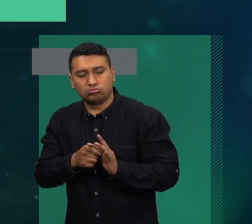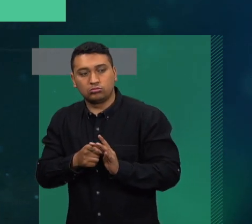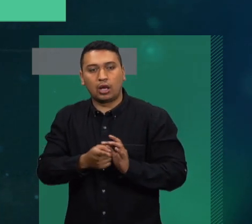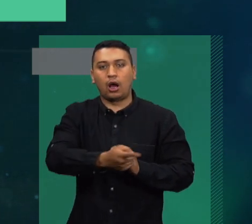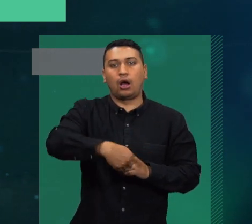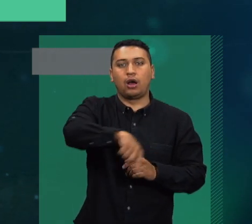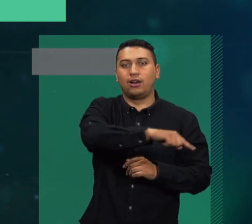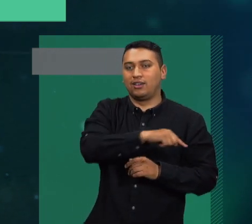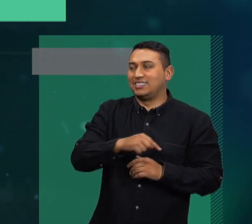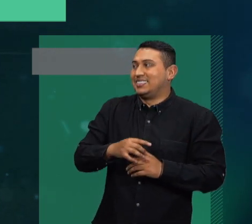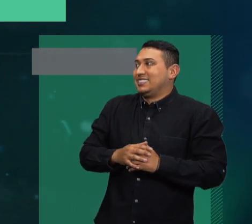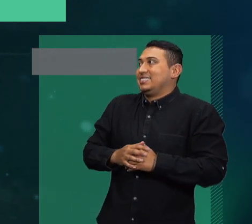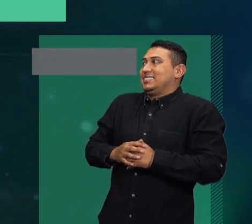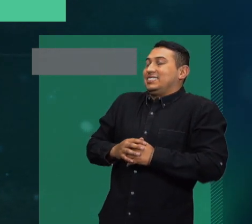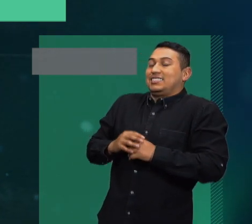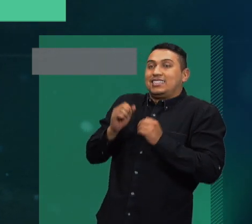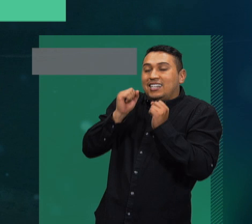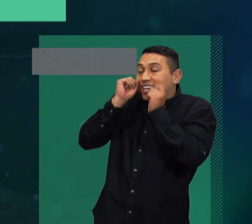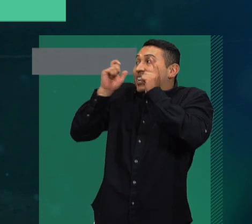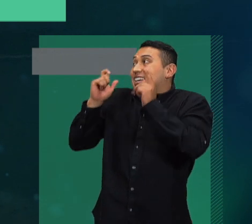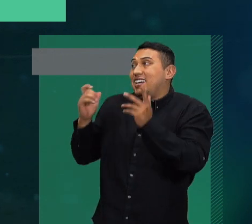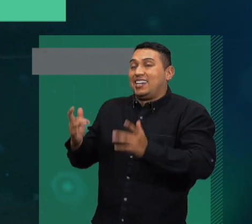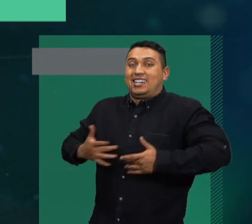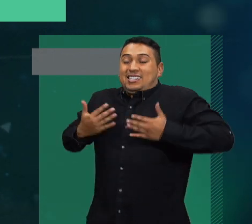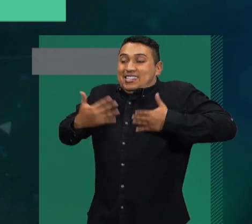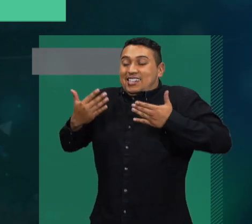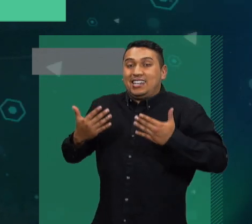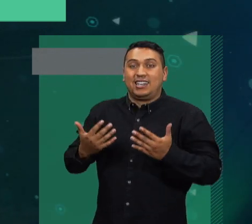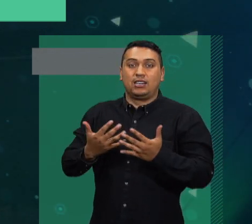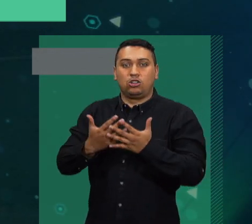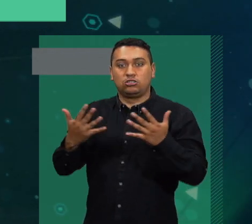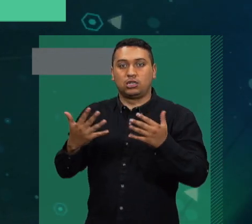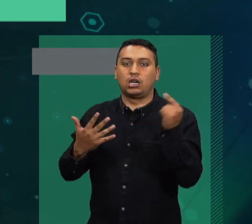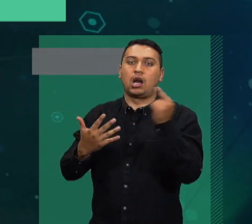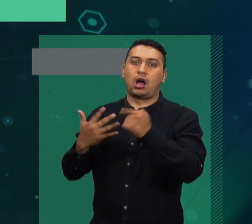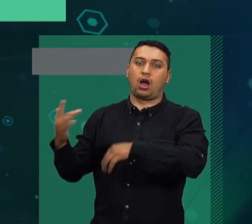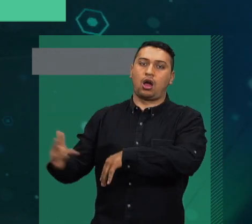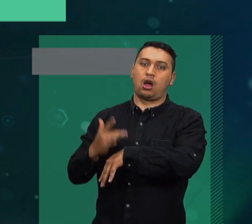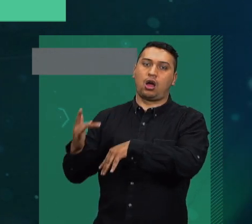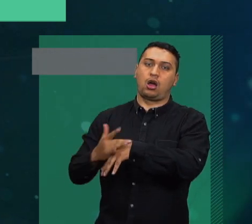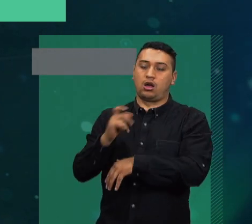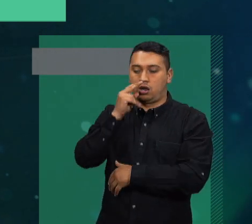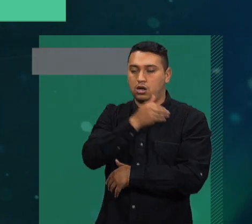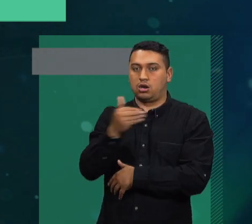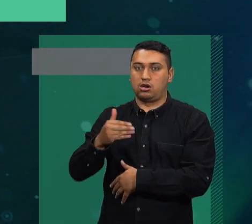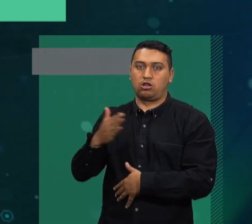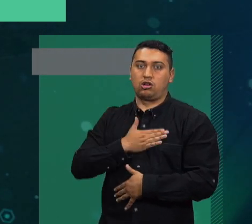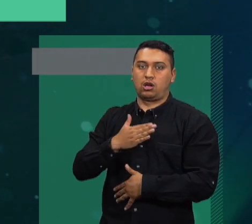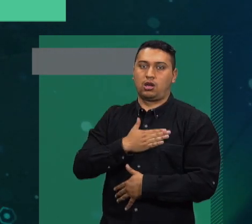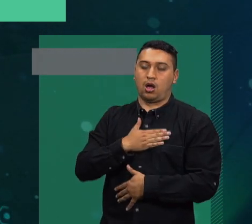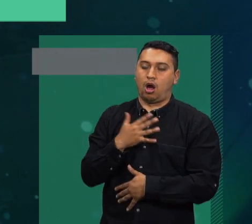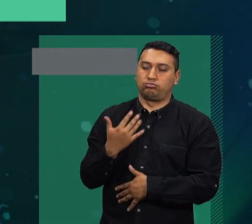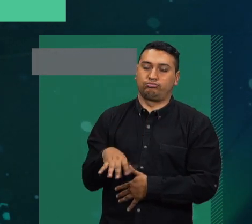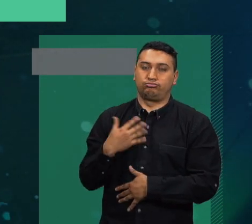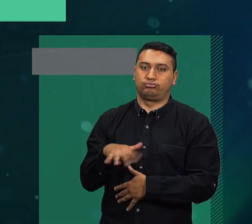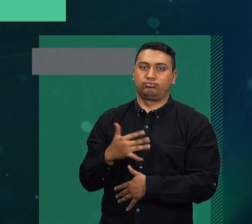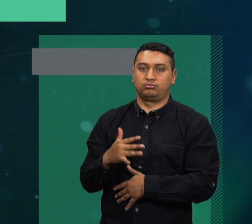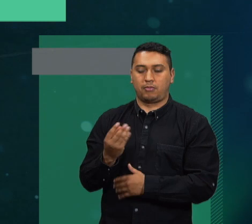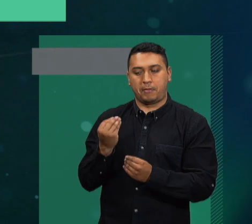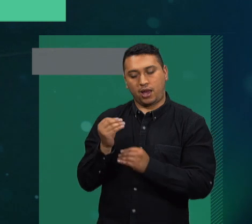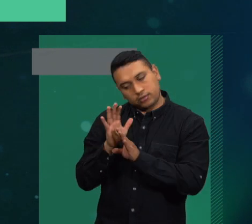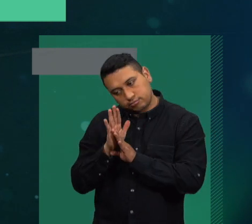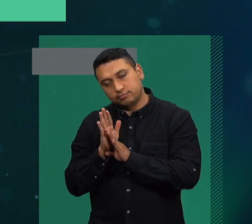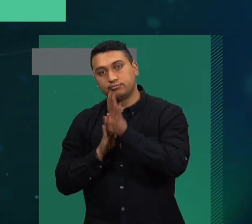oportunidades de asombro para los niños, de alegría para los niños, de lúdica para los niños, de